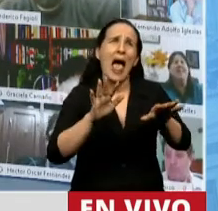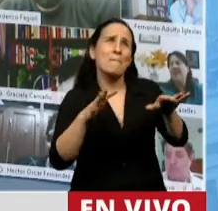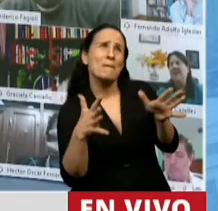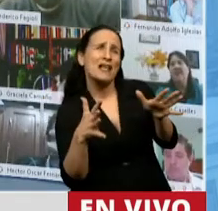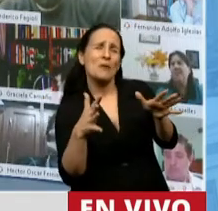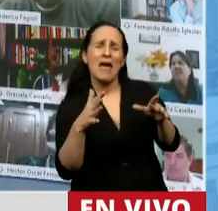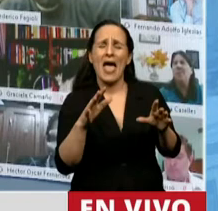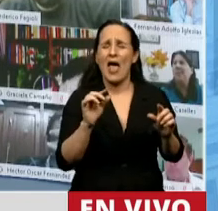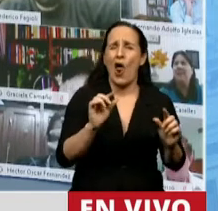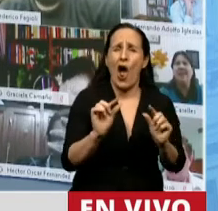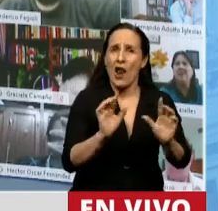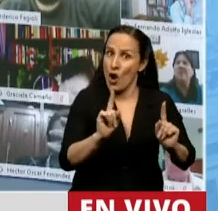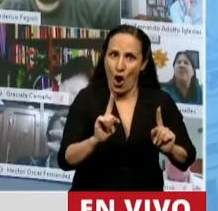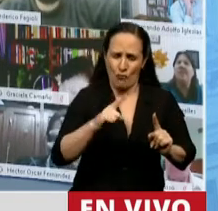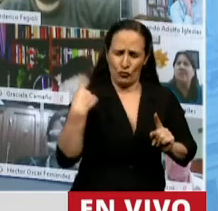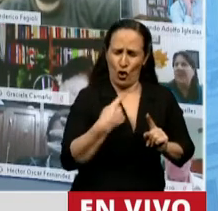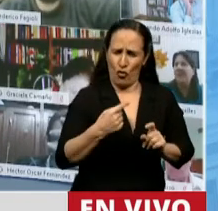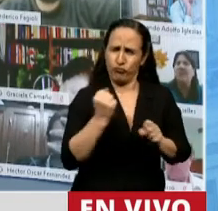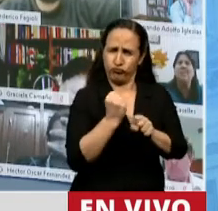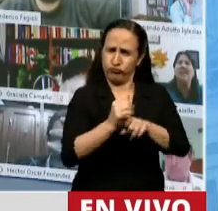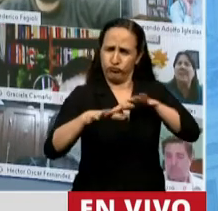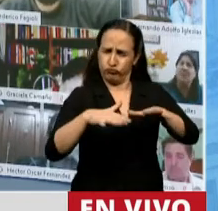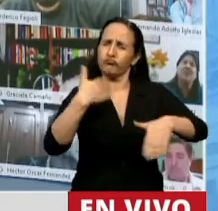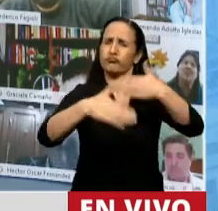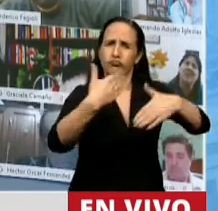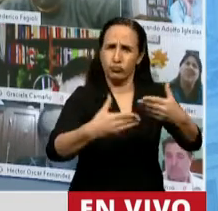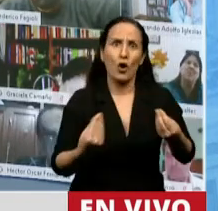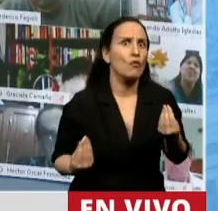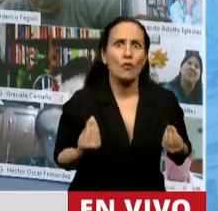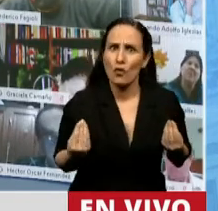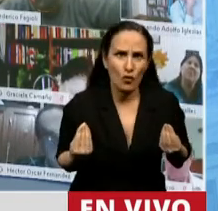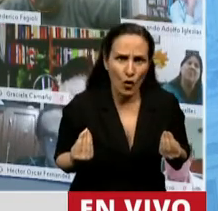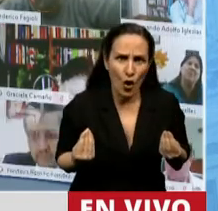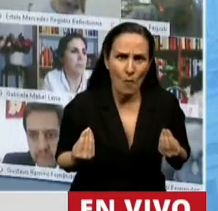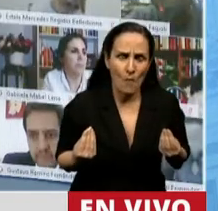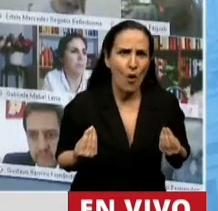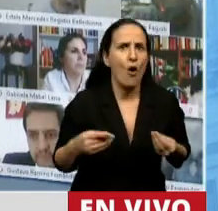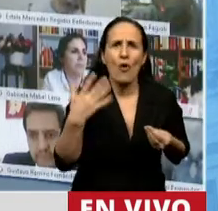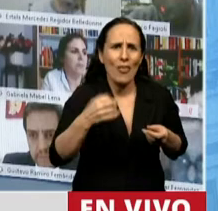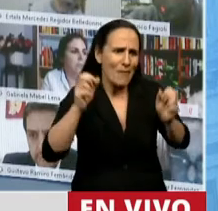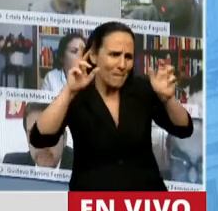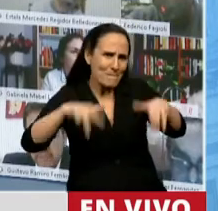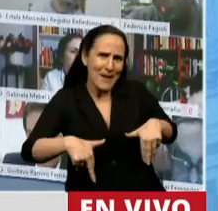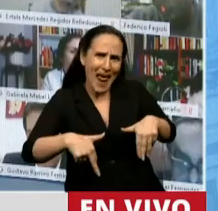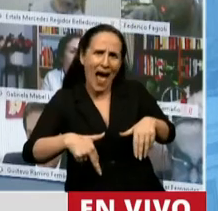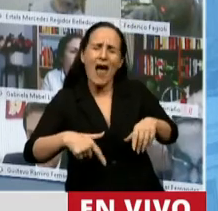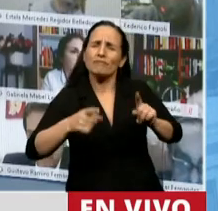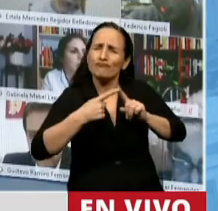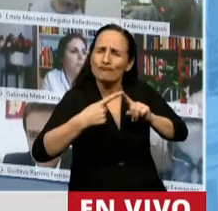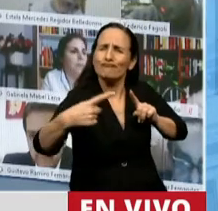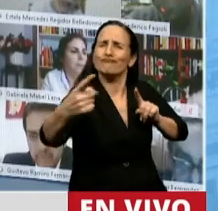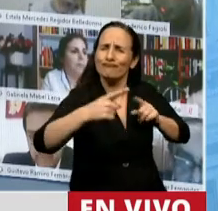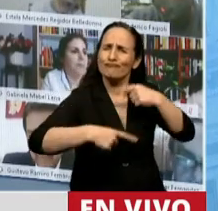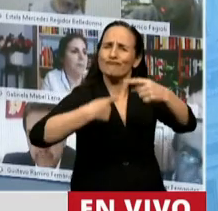especialmente con estrategias comunes a lo largo del plazo que sean acordadas